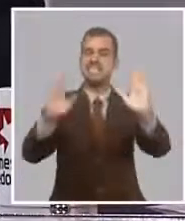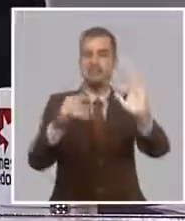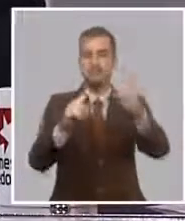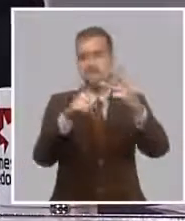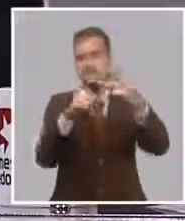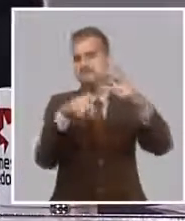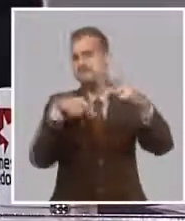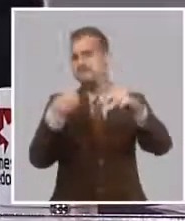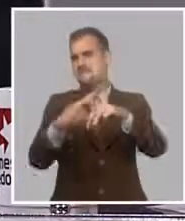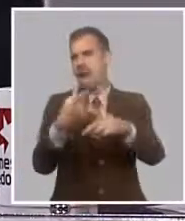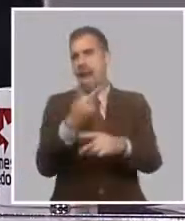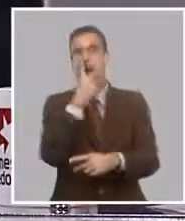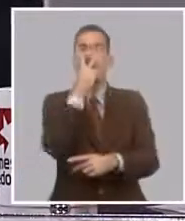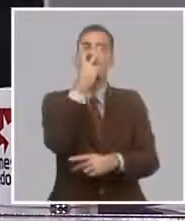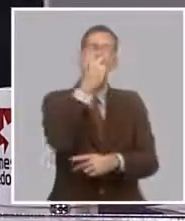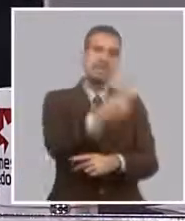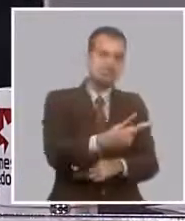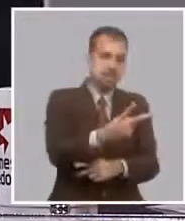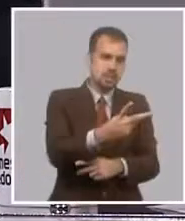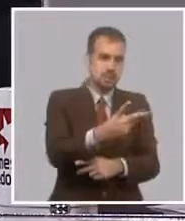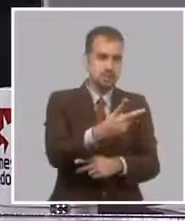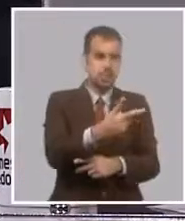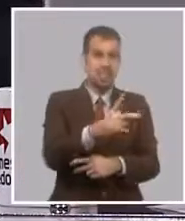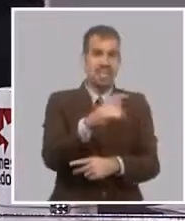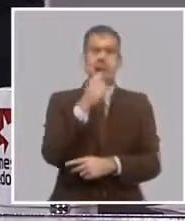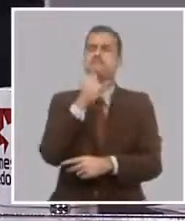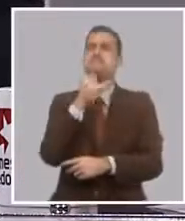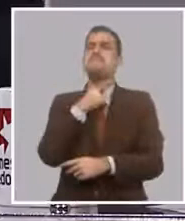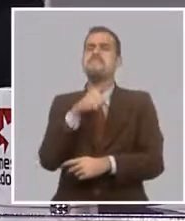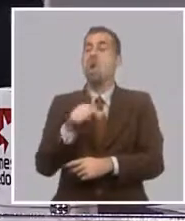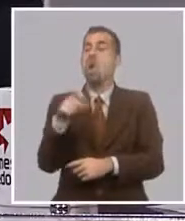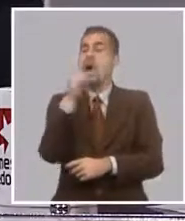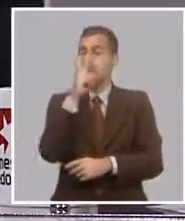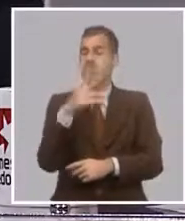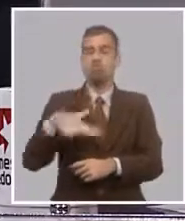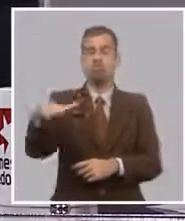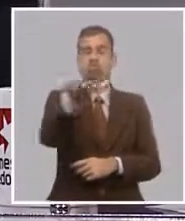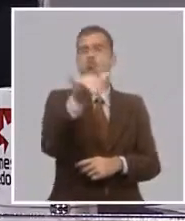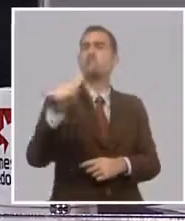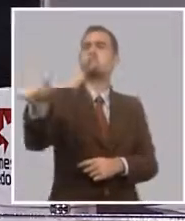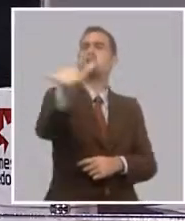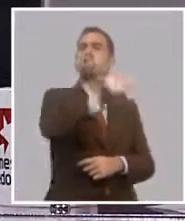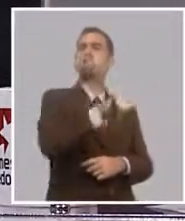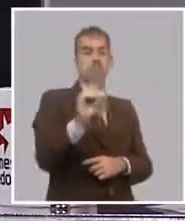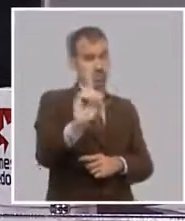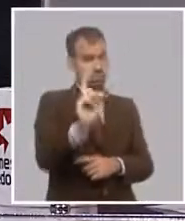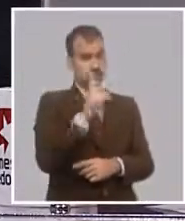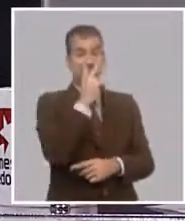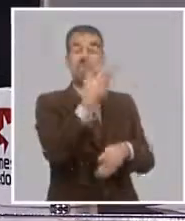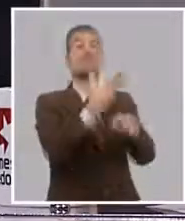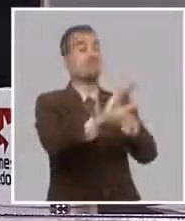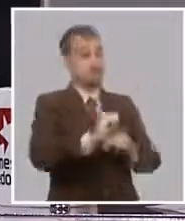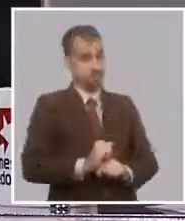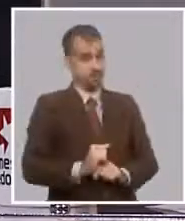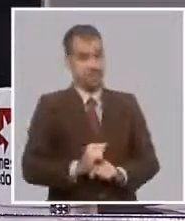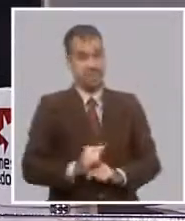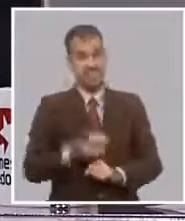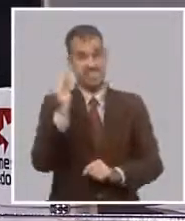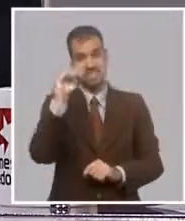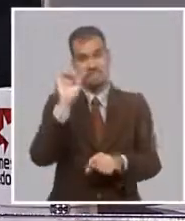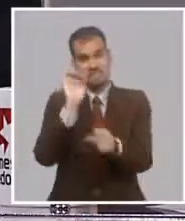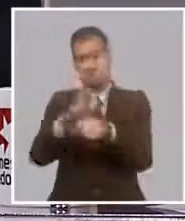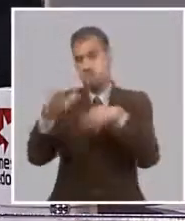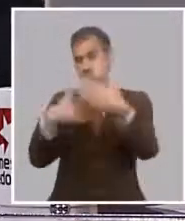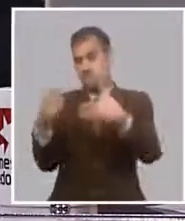de atención diferenciada de los bancos. Nosotros no podemos olvidar la situación que tiene el servicio bancario desde que prácticamente se empezaron a